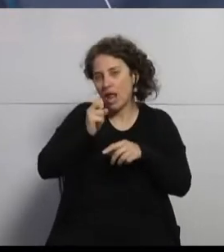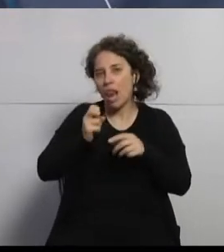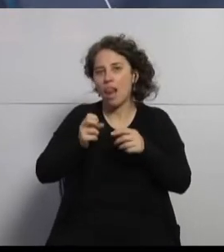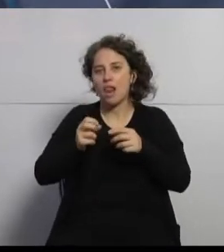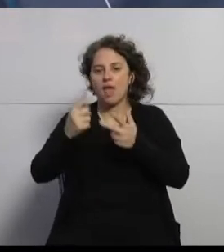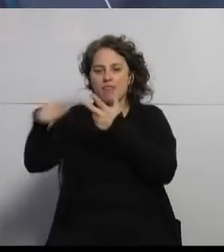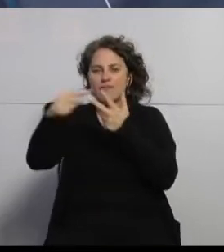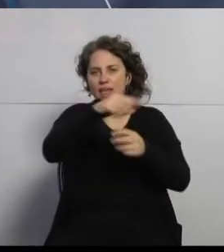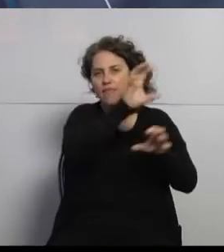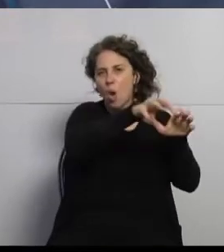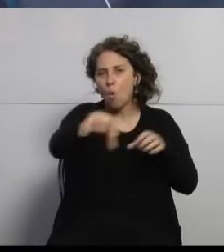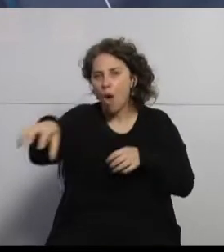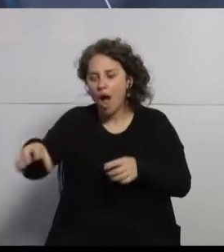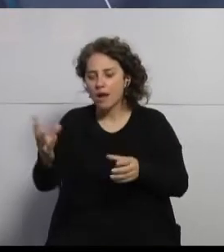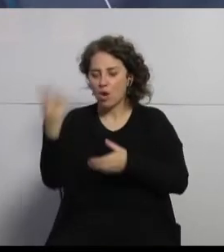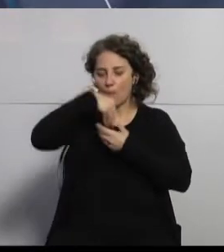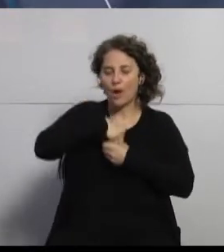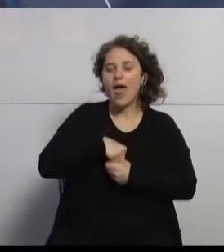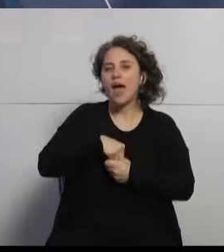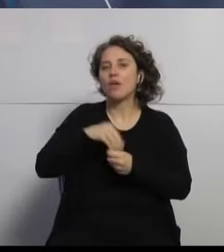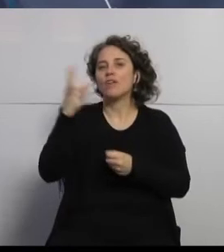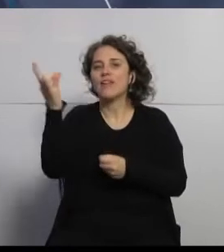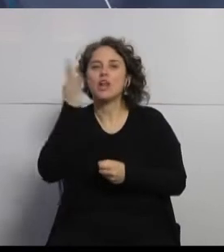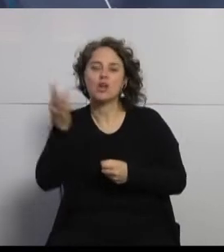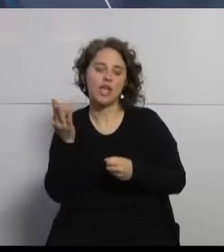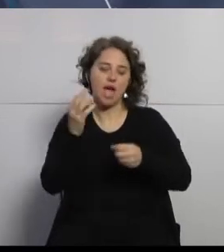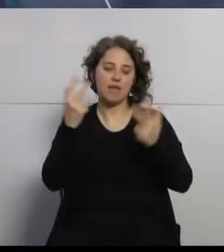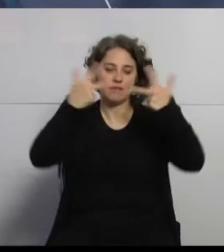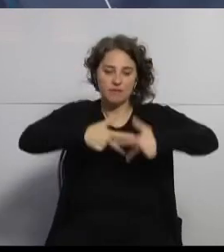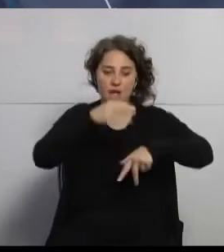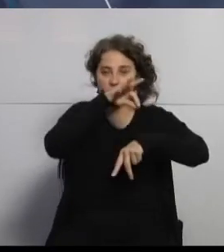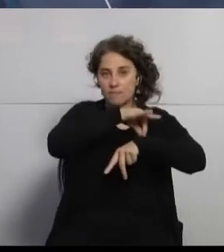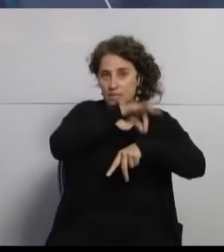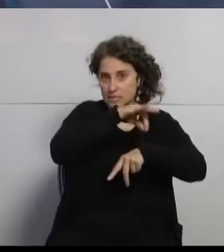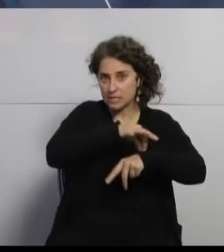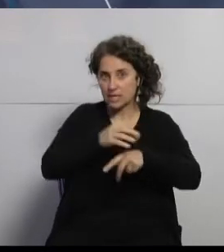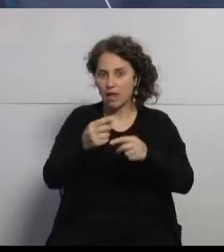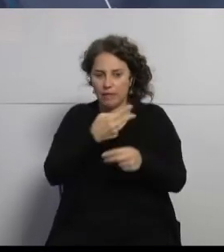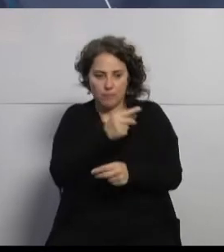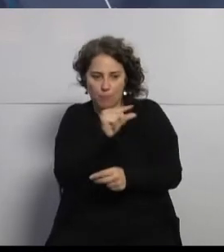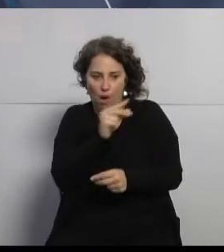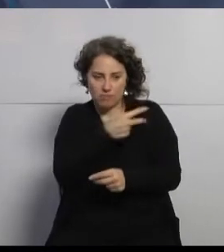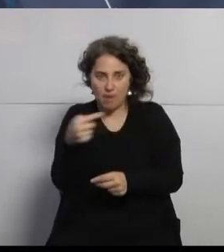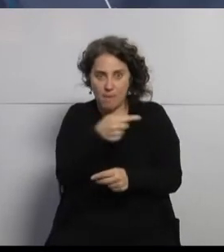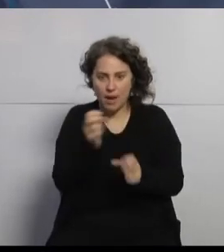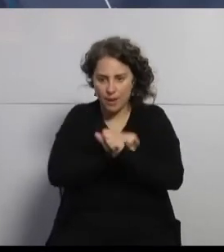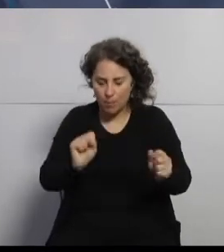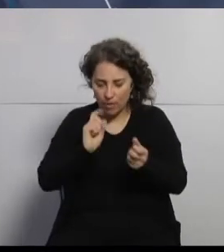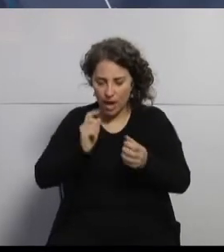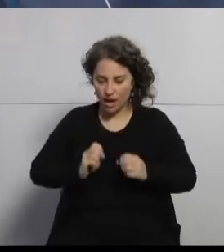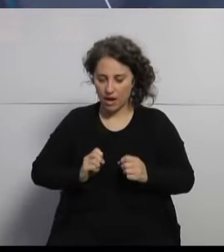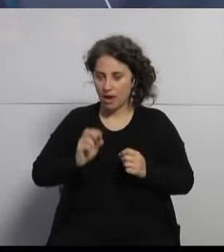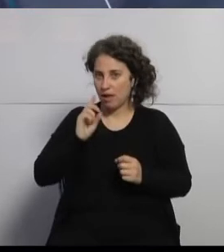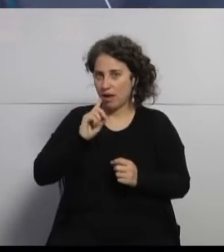incorporado temas de telemedicina y telegestión en semanas para poder reaccionar a lo que están